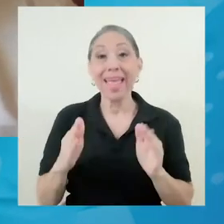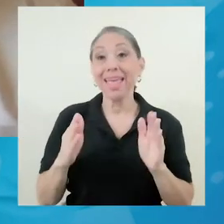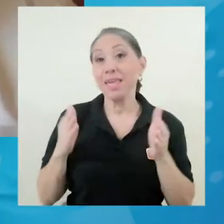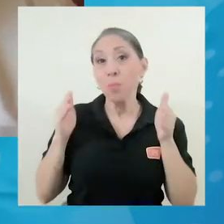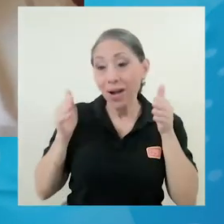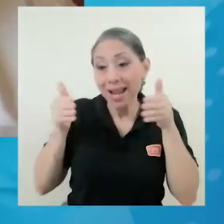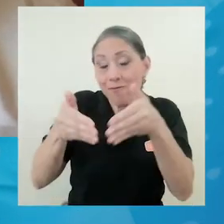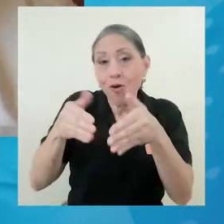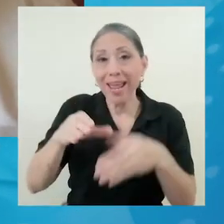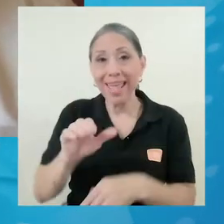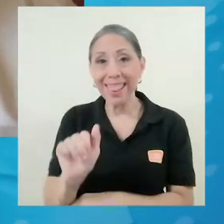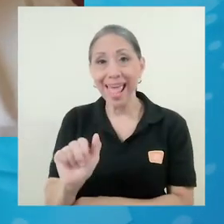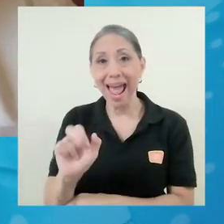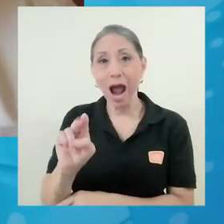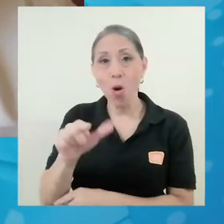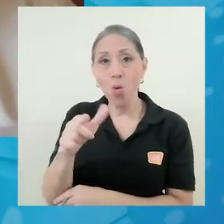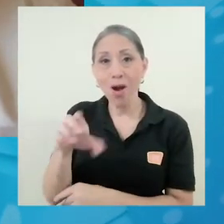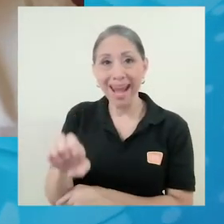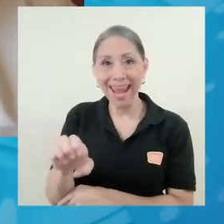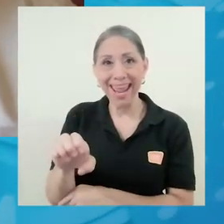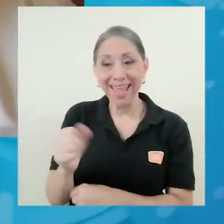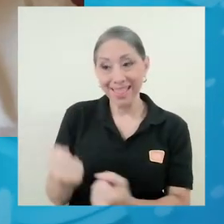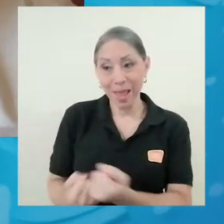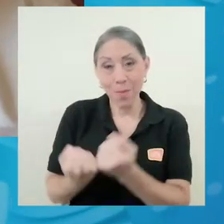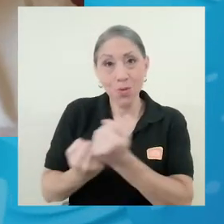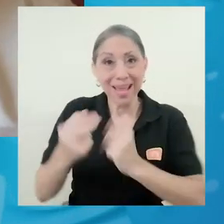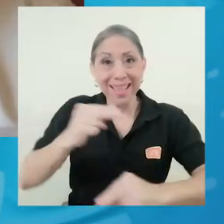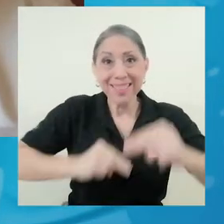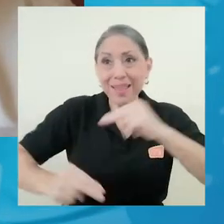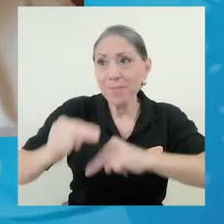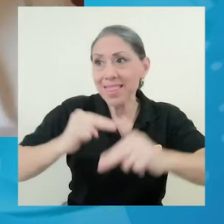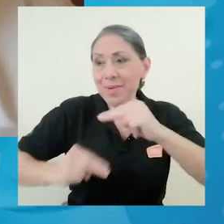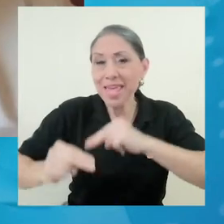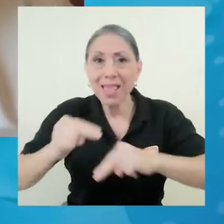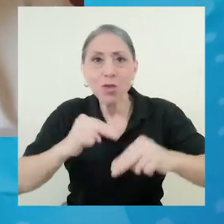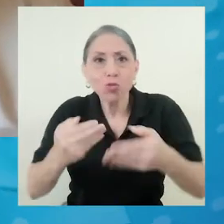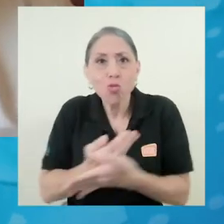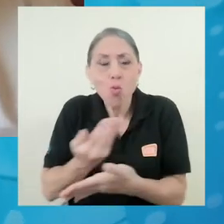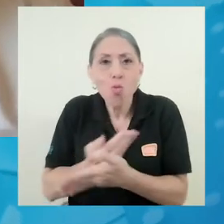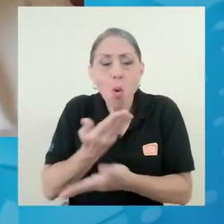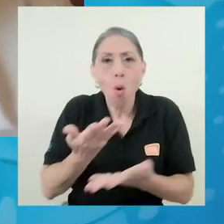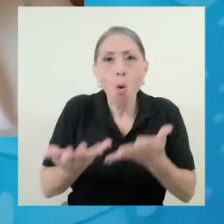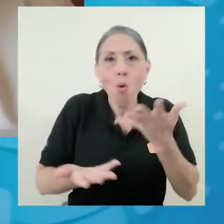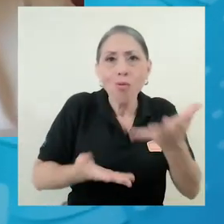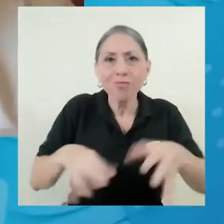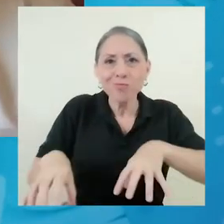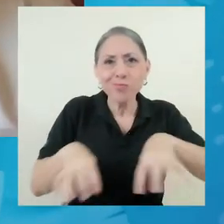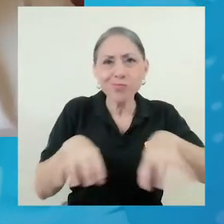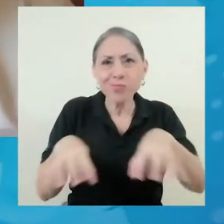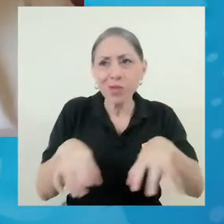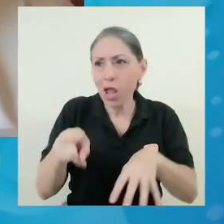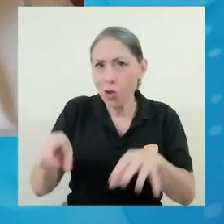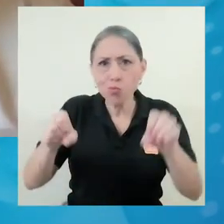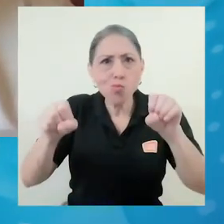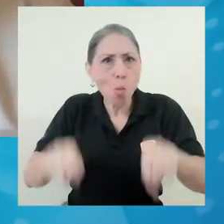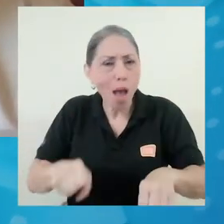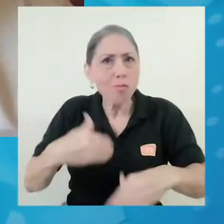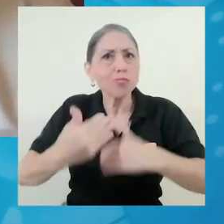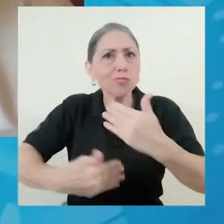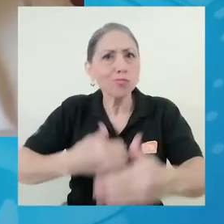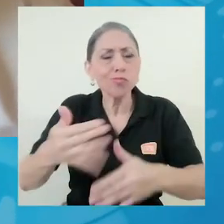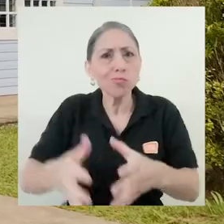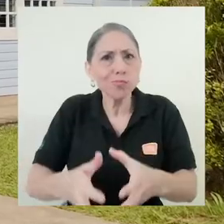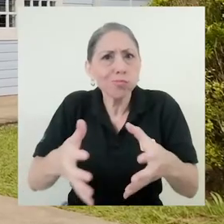auge de emprendimiento dinámico, es decir, apoyar a emprendimientos que tienen algo novedoso y que por lo tanto tienen una capacidad de